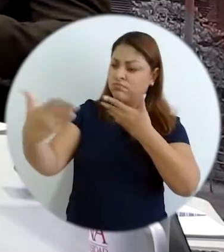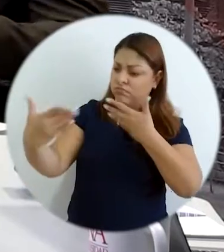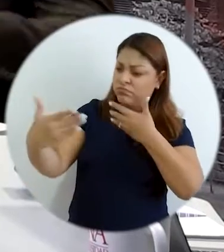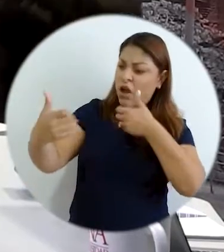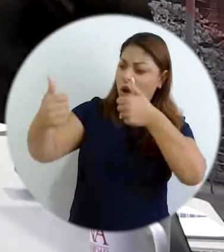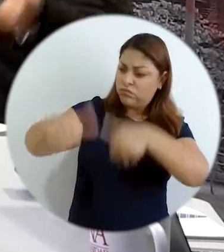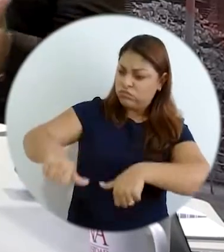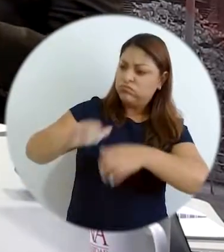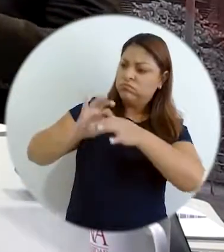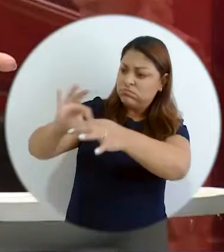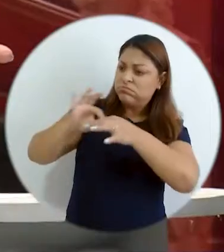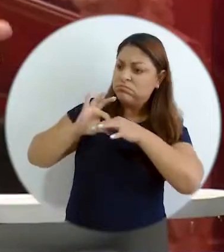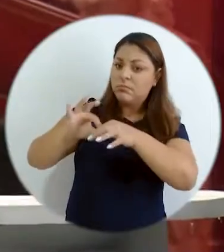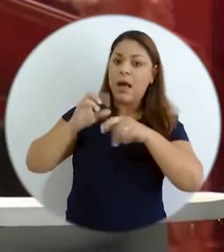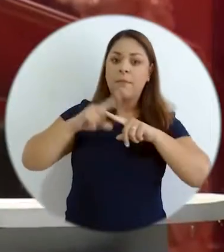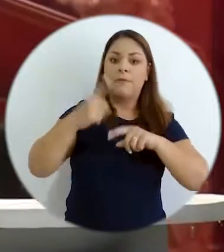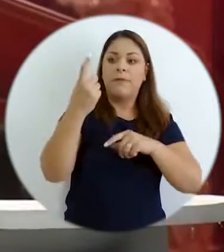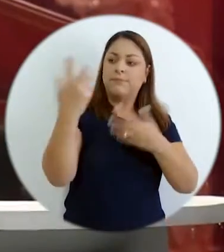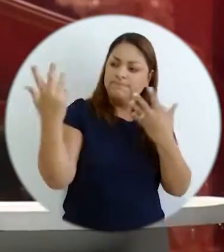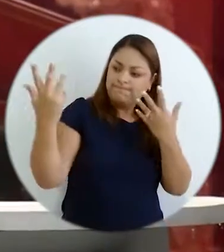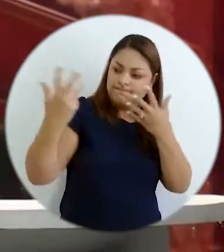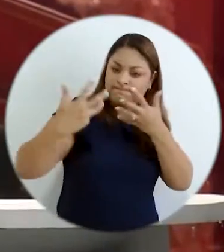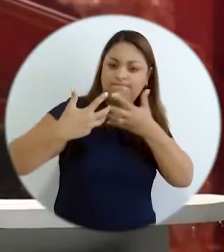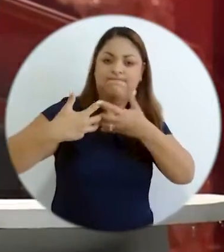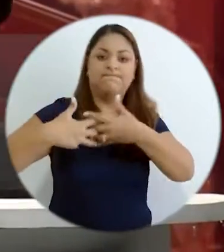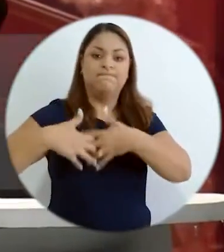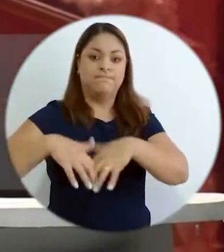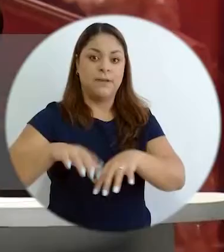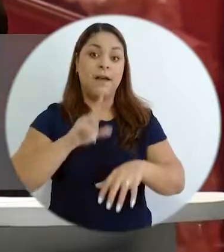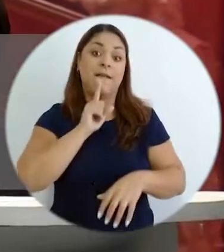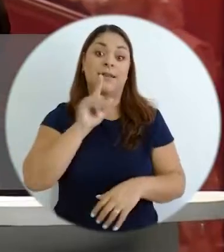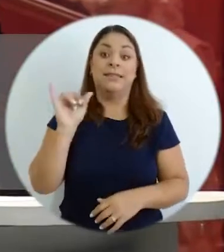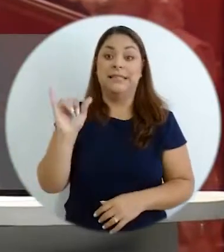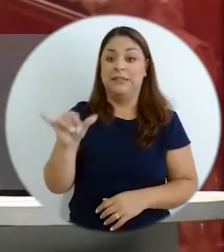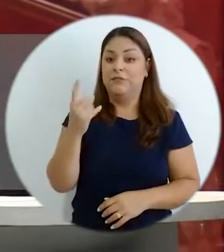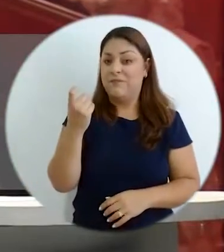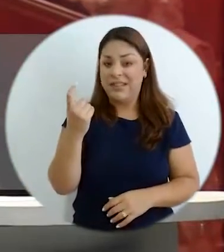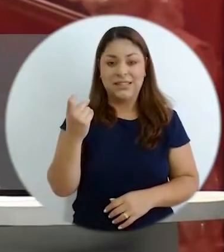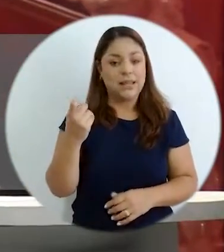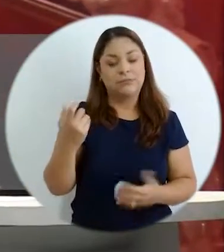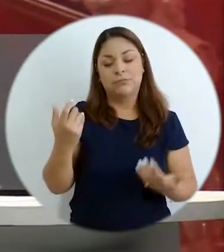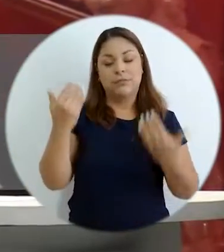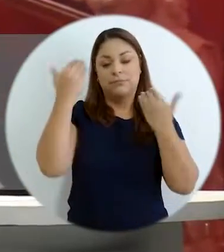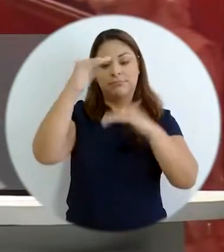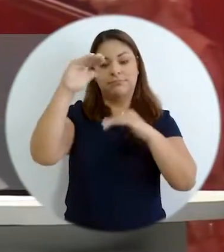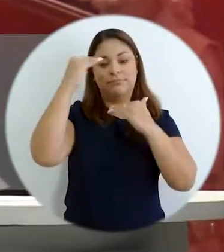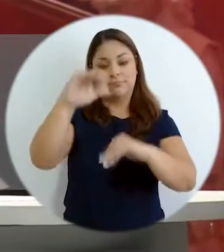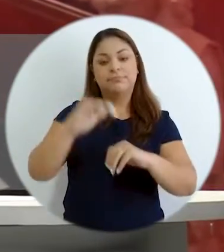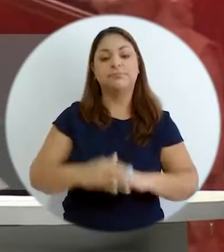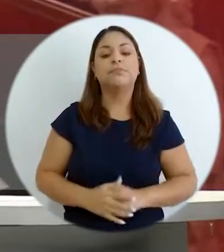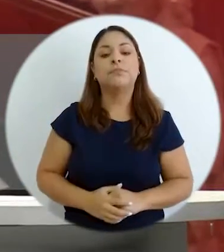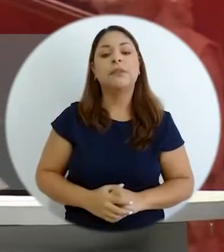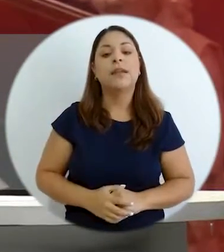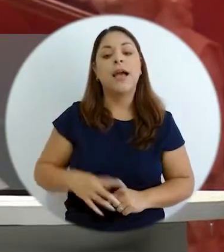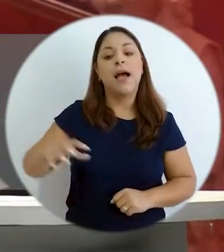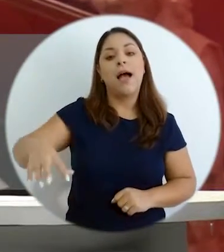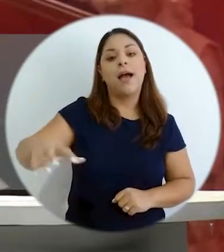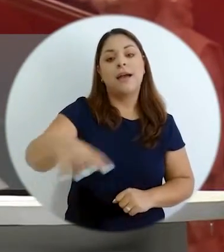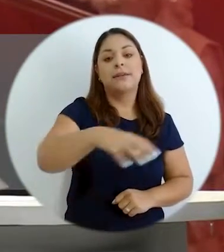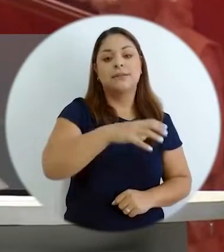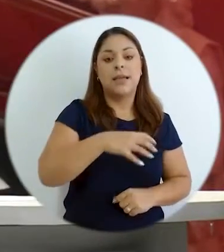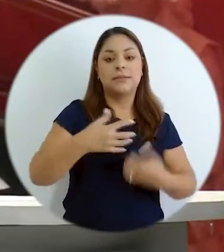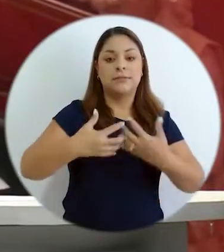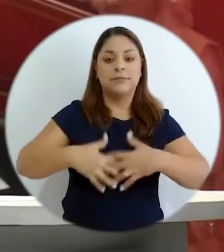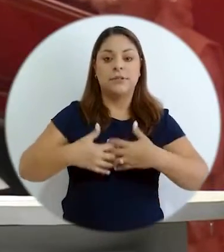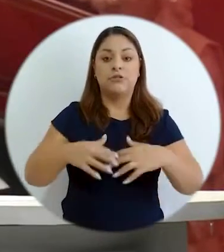coordinan, pero no articulan. Entonces, si usted nada más coordina y no articula, pues evidentemente va a haber una limitación.